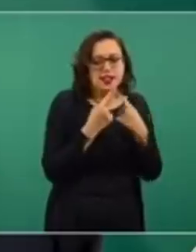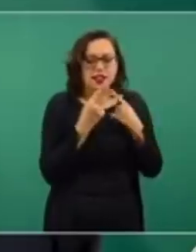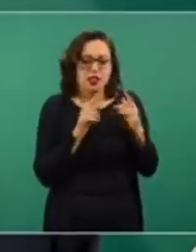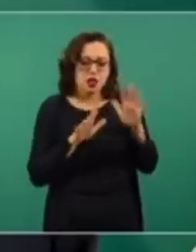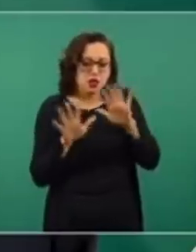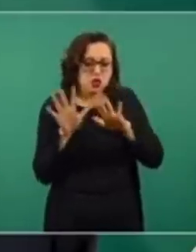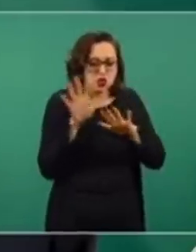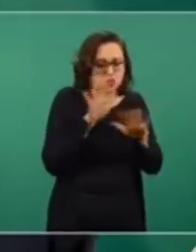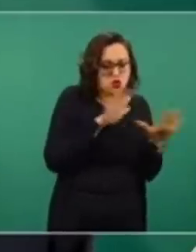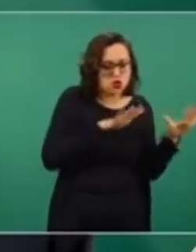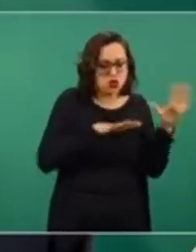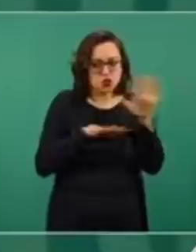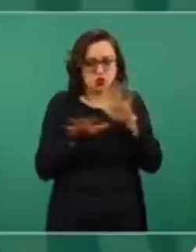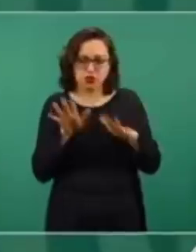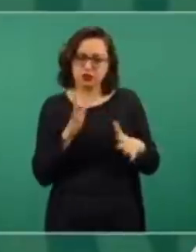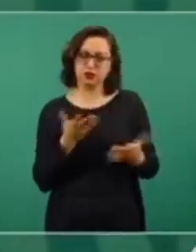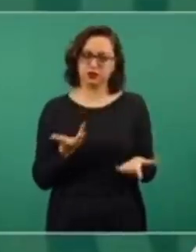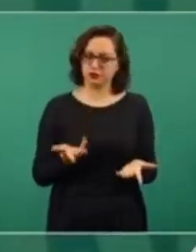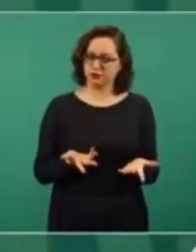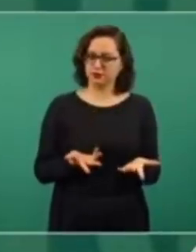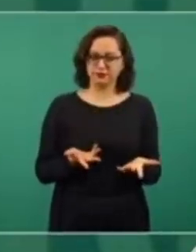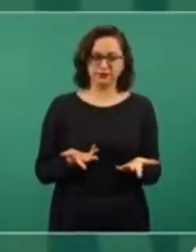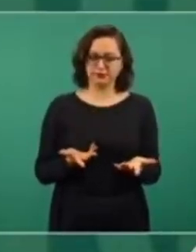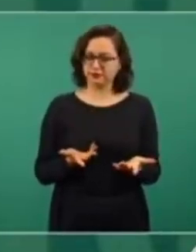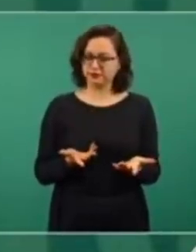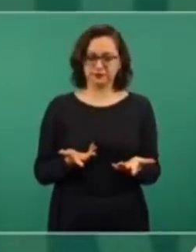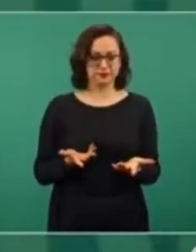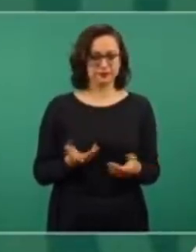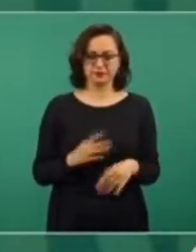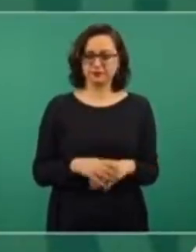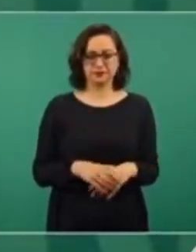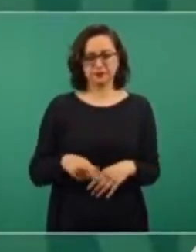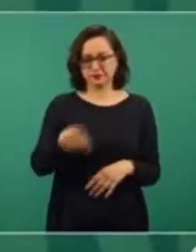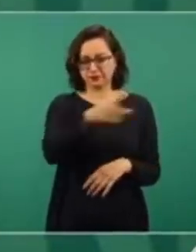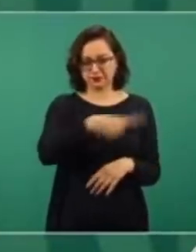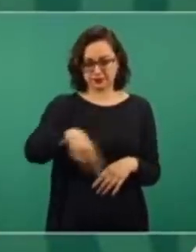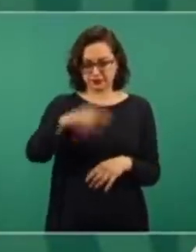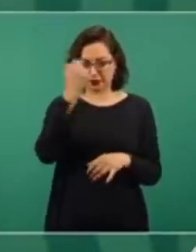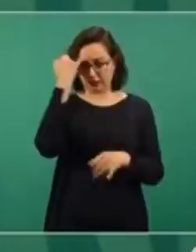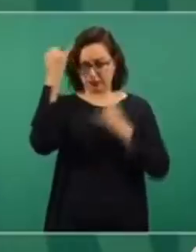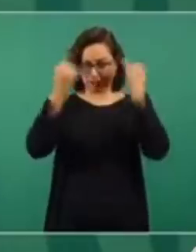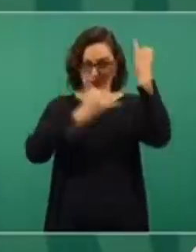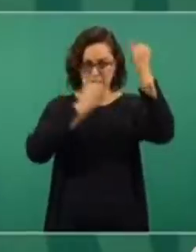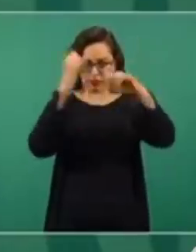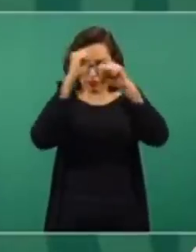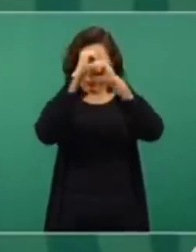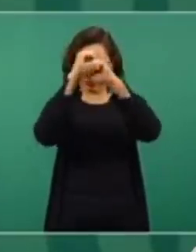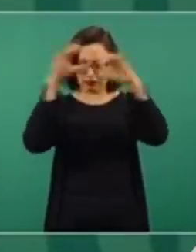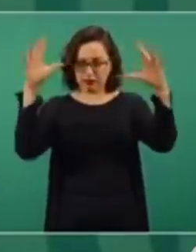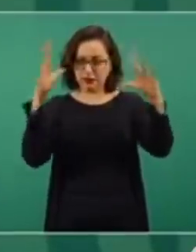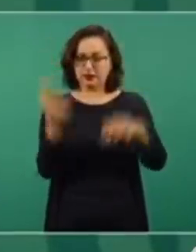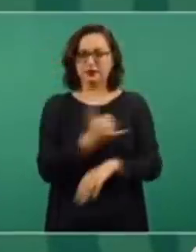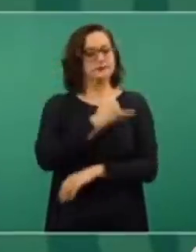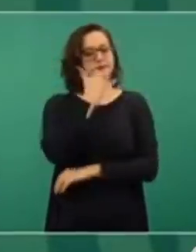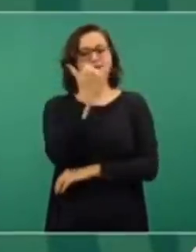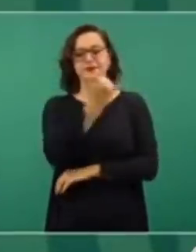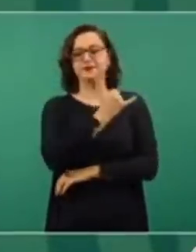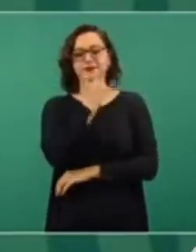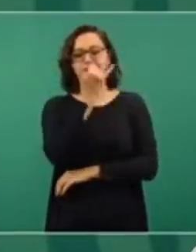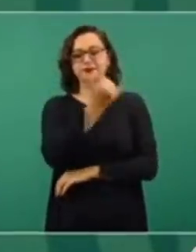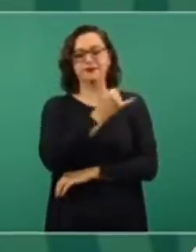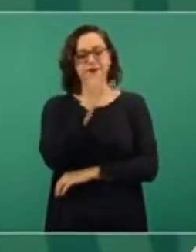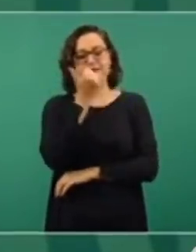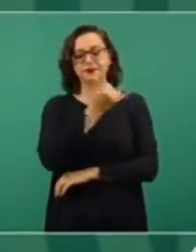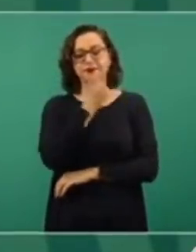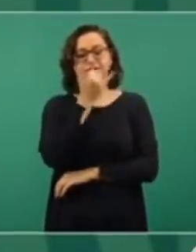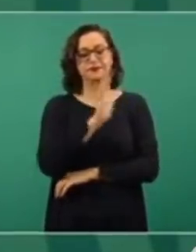indignas, se equivocan. La relación que nosotros tenemos con Estados Unidos es